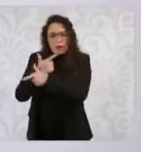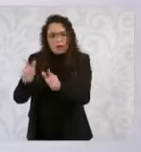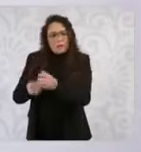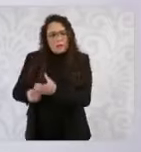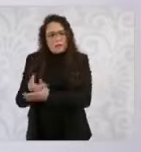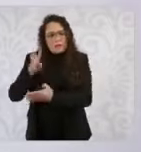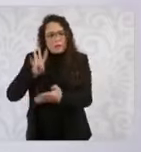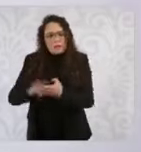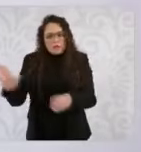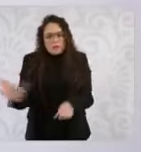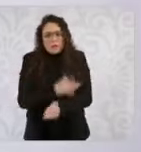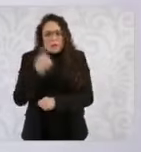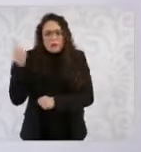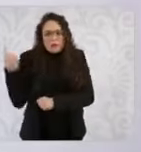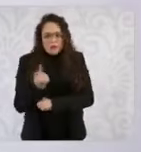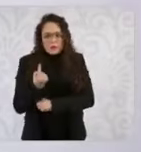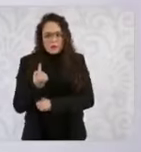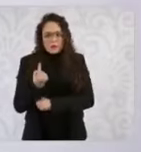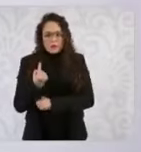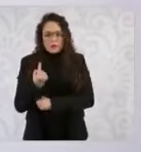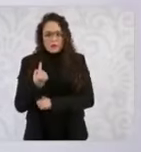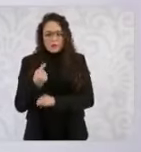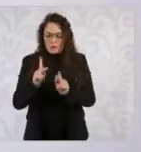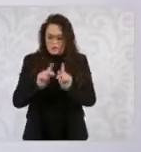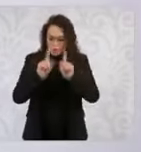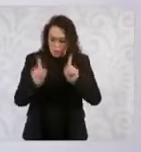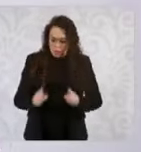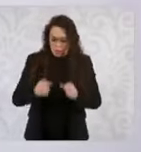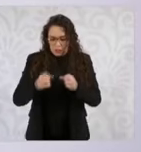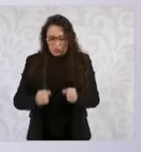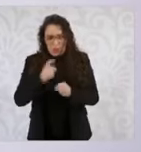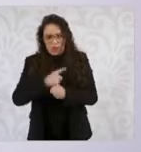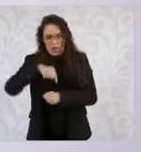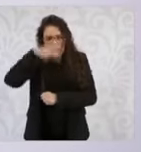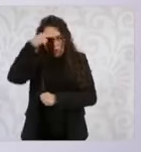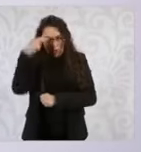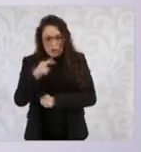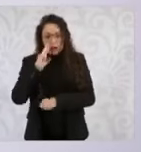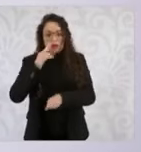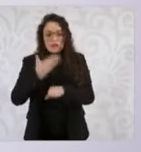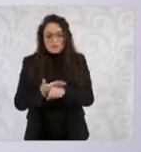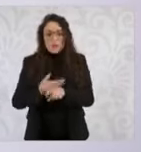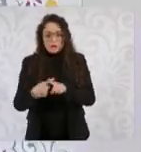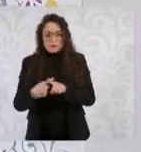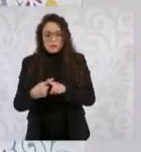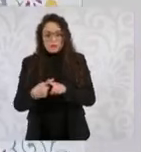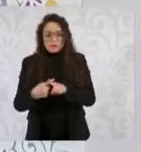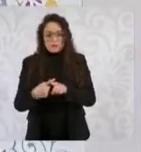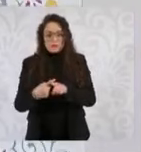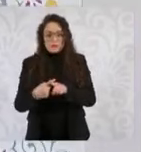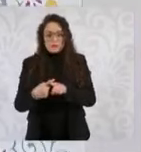la construcción de la paz y la seguridad en nuestro país depende del Ejecutivo, de los Ejecutivos,